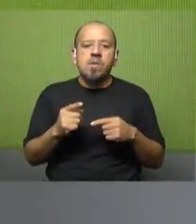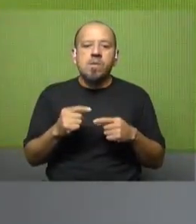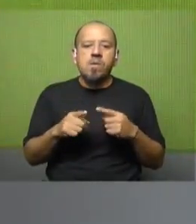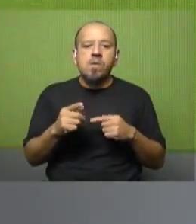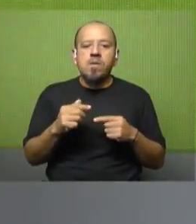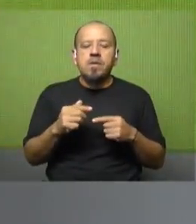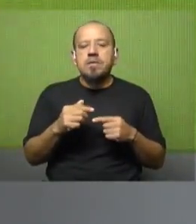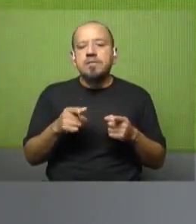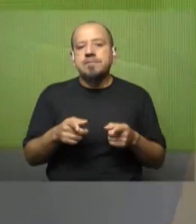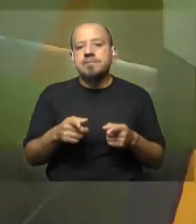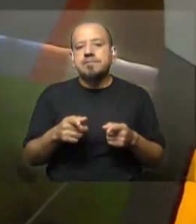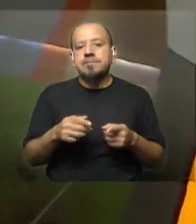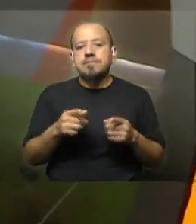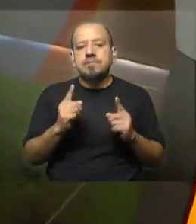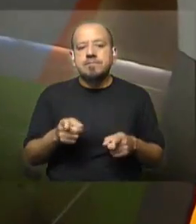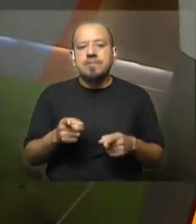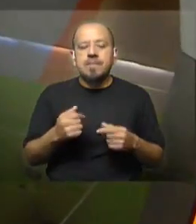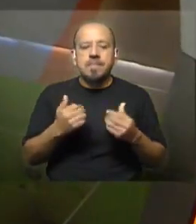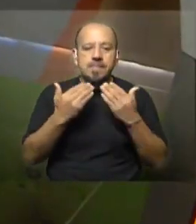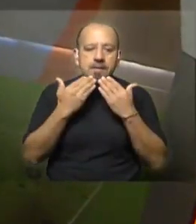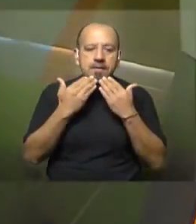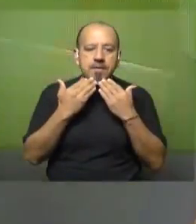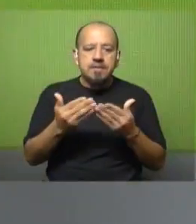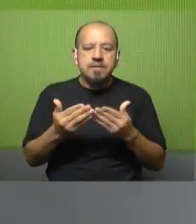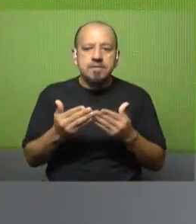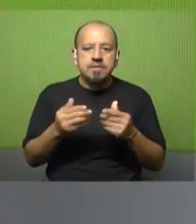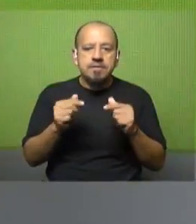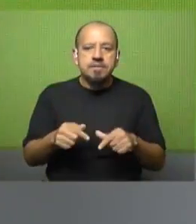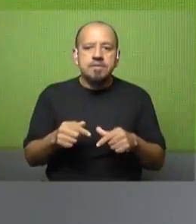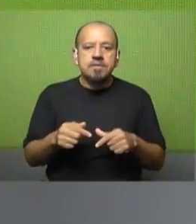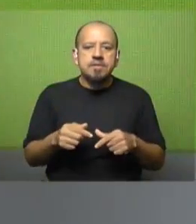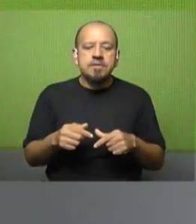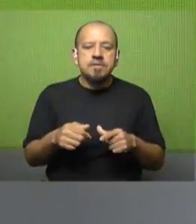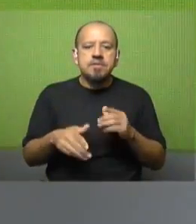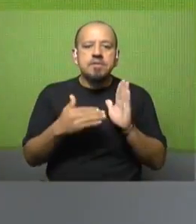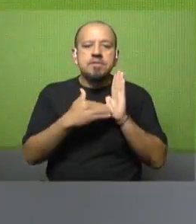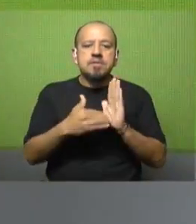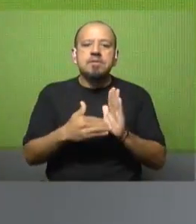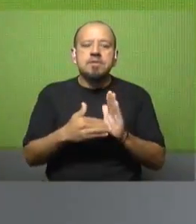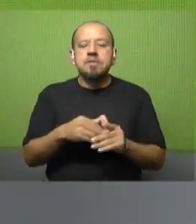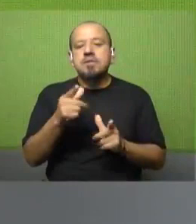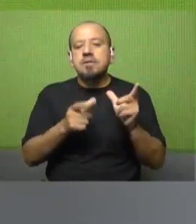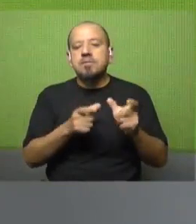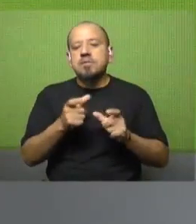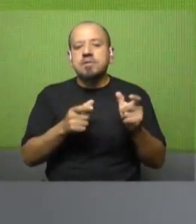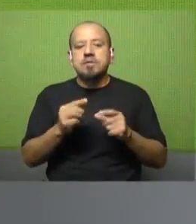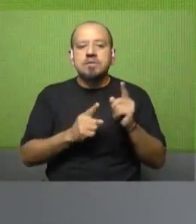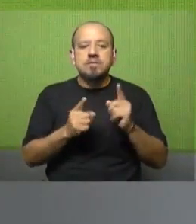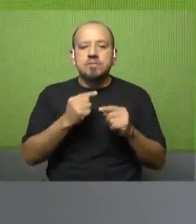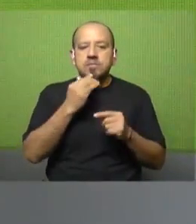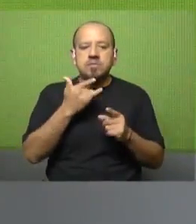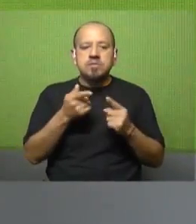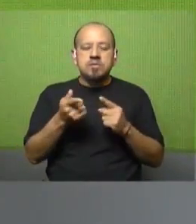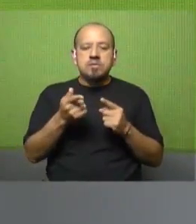personal, y Alex también va a comentar, queremos agradecer como en representación de esas personas, poco a algunos, por ejemplo,